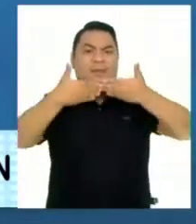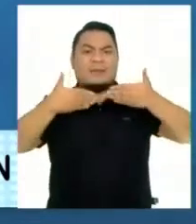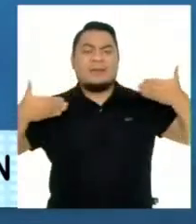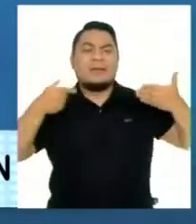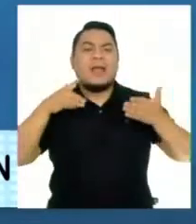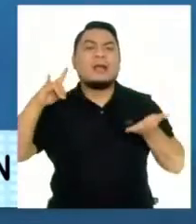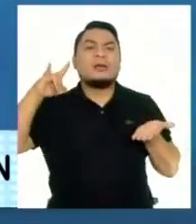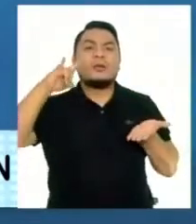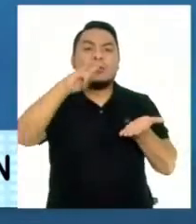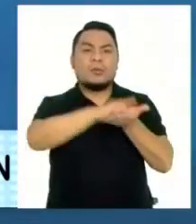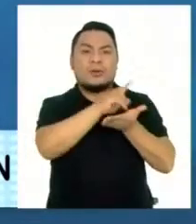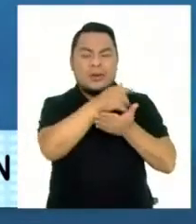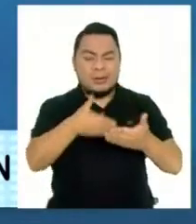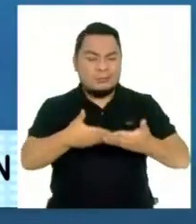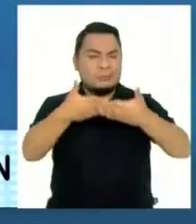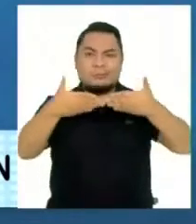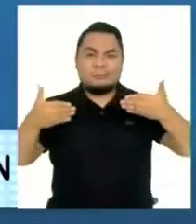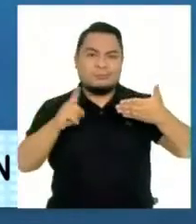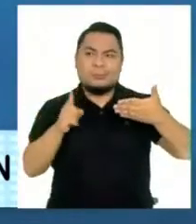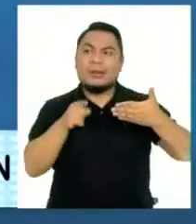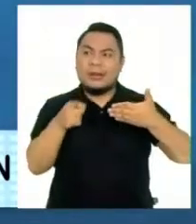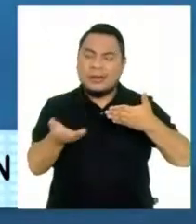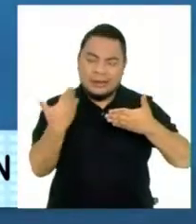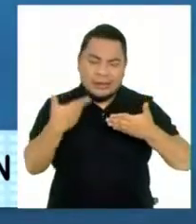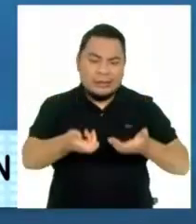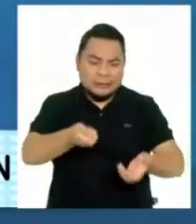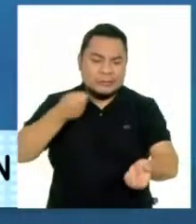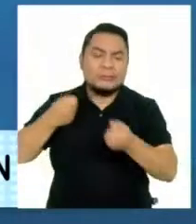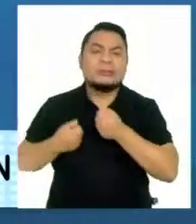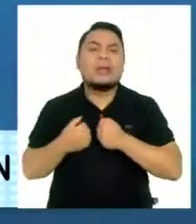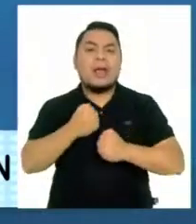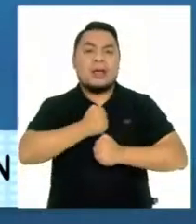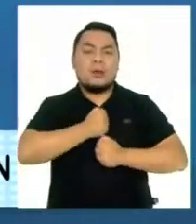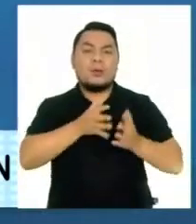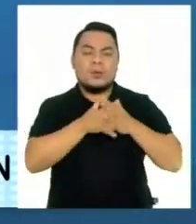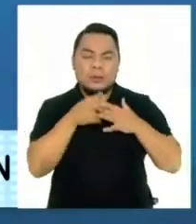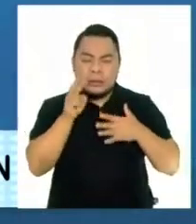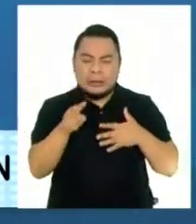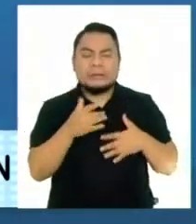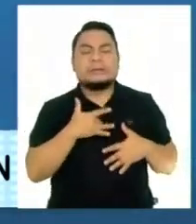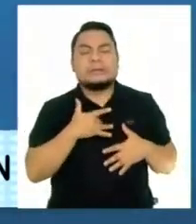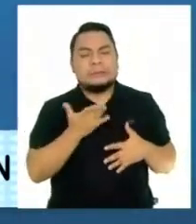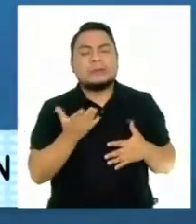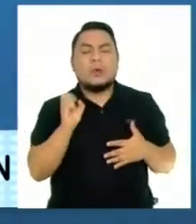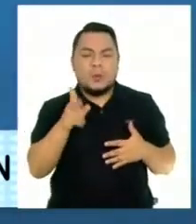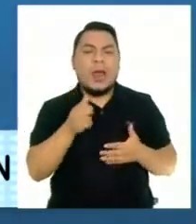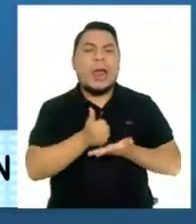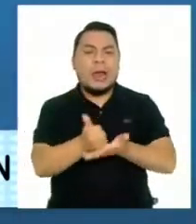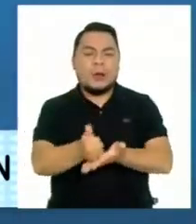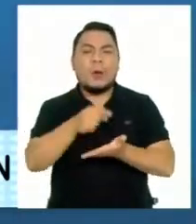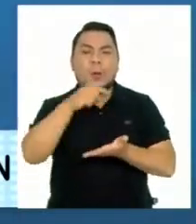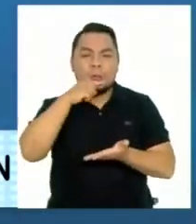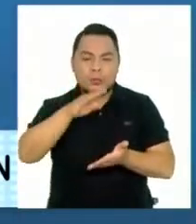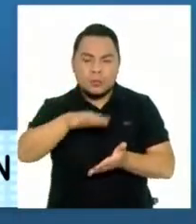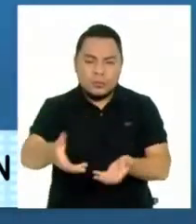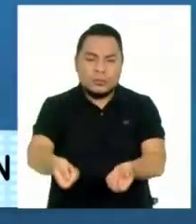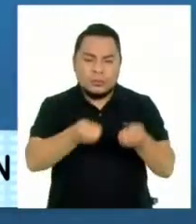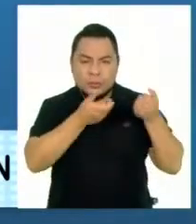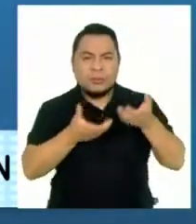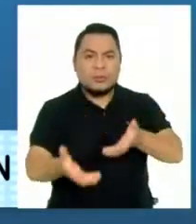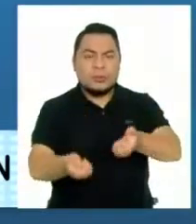Kabul en Afganistán. Las imágenes grafican la desesperación de miles de personas que tratan de huir por miedo a